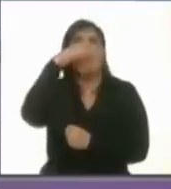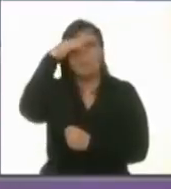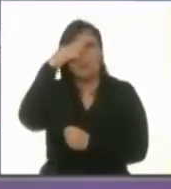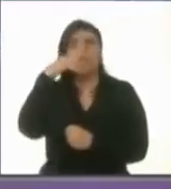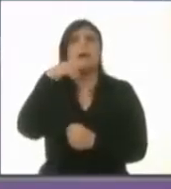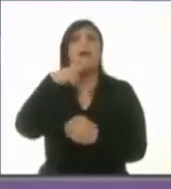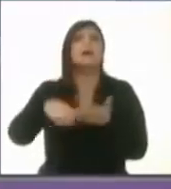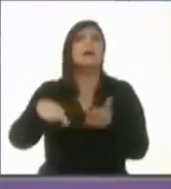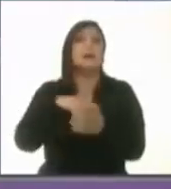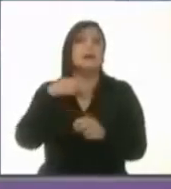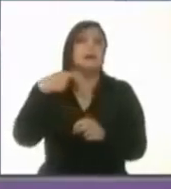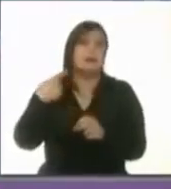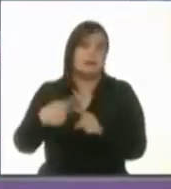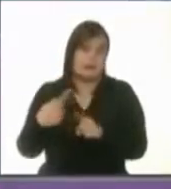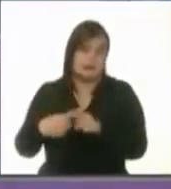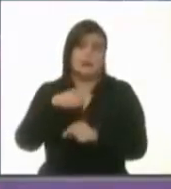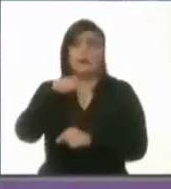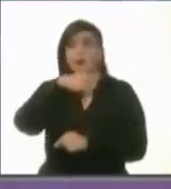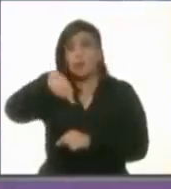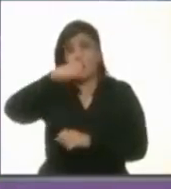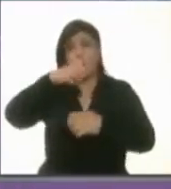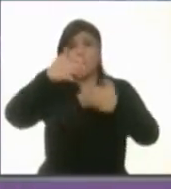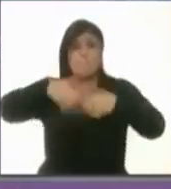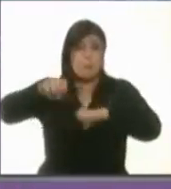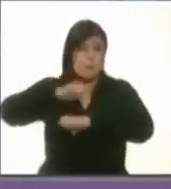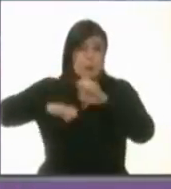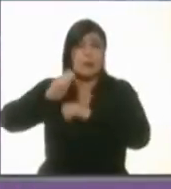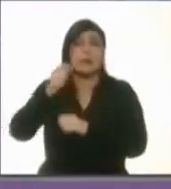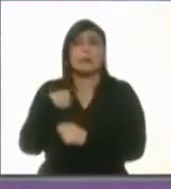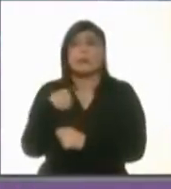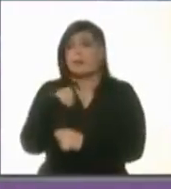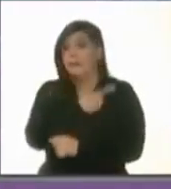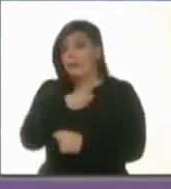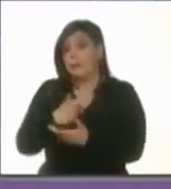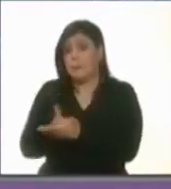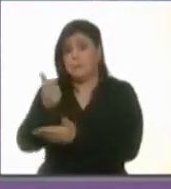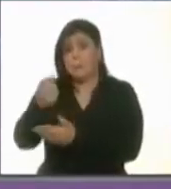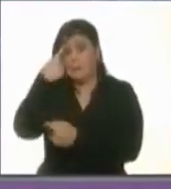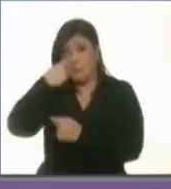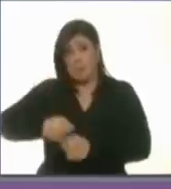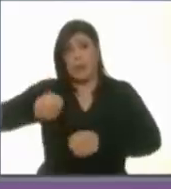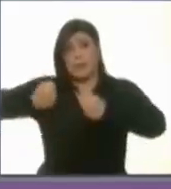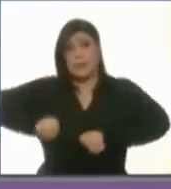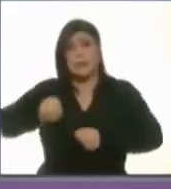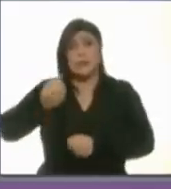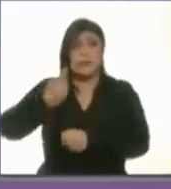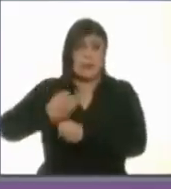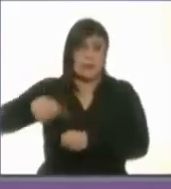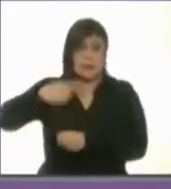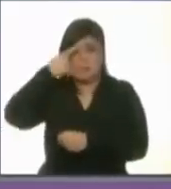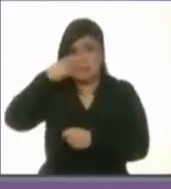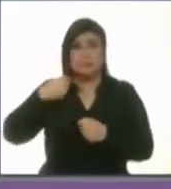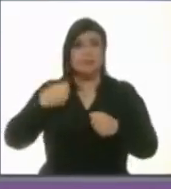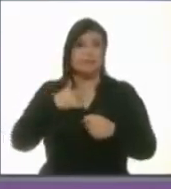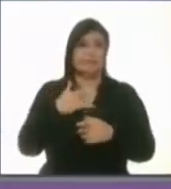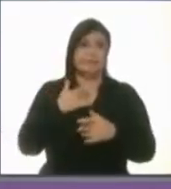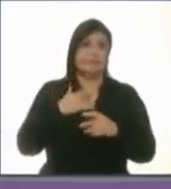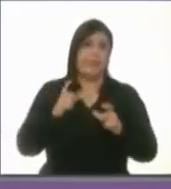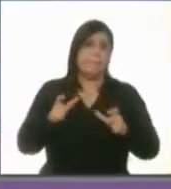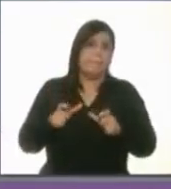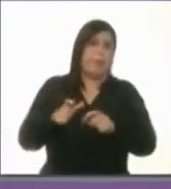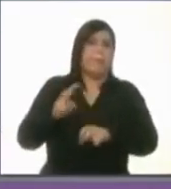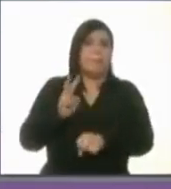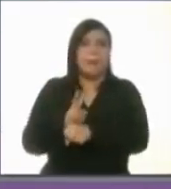empresario que tienes que pagar seguridad para vivir seguro en esta ciudad pienses por quién vas a votar.